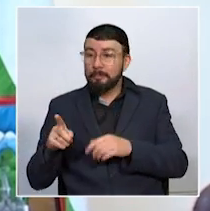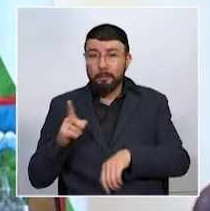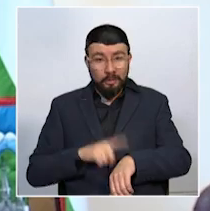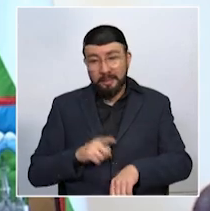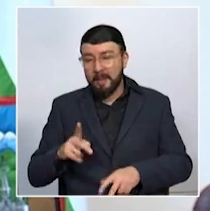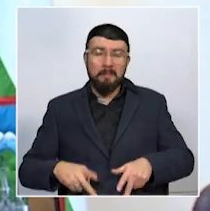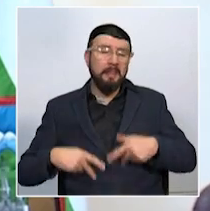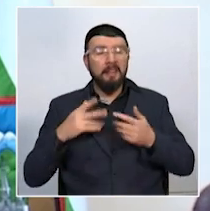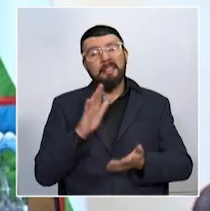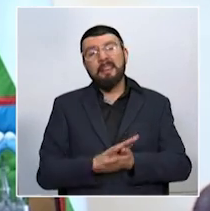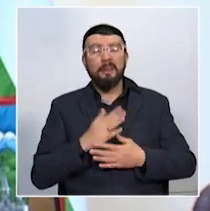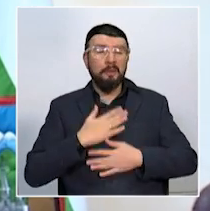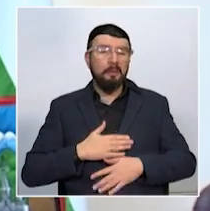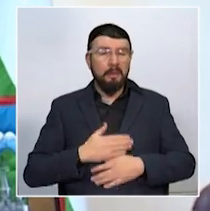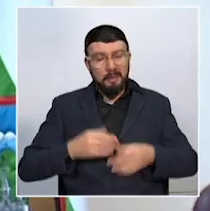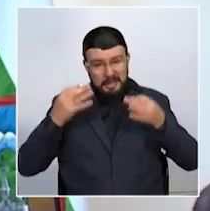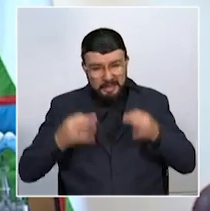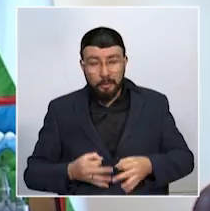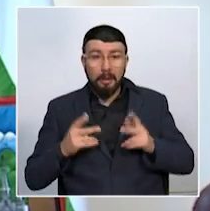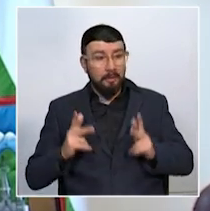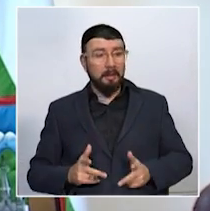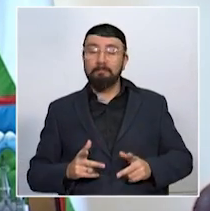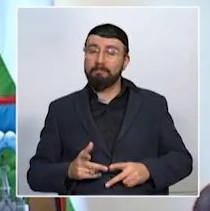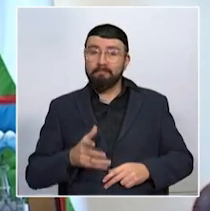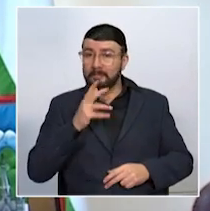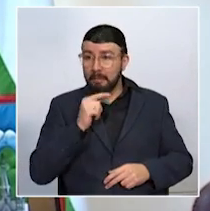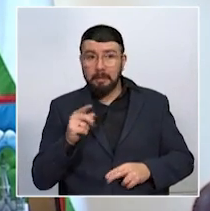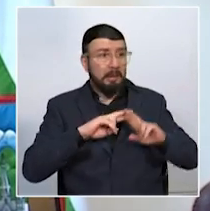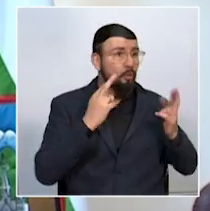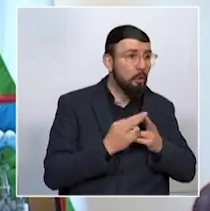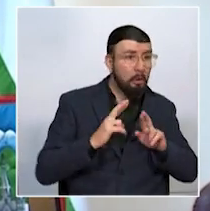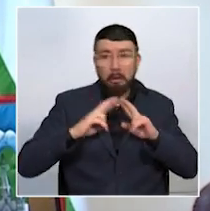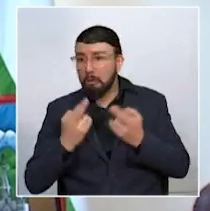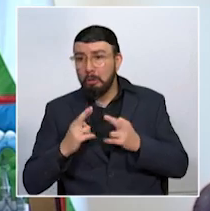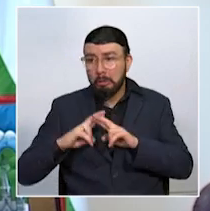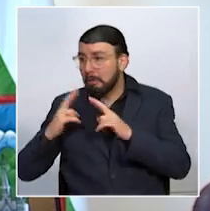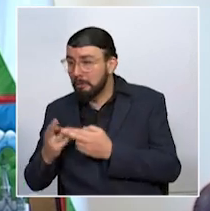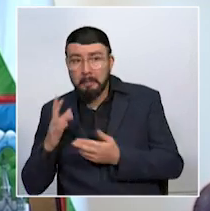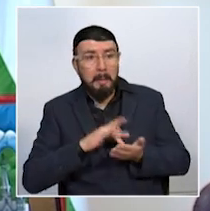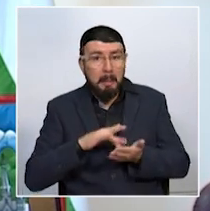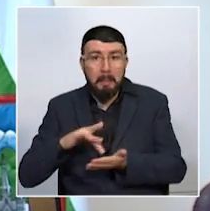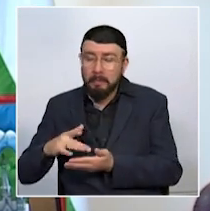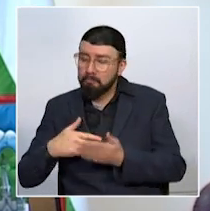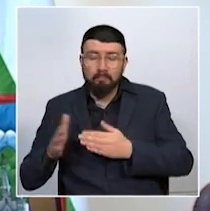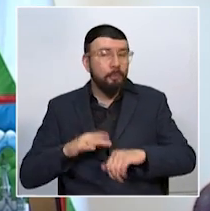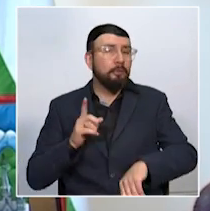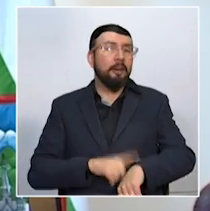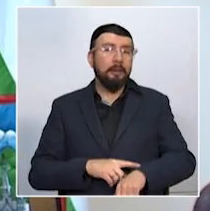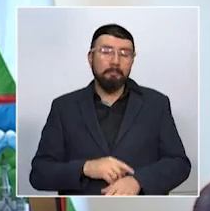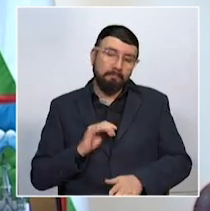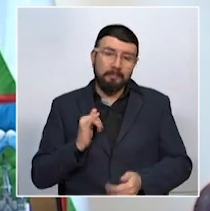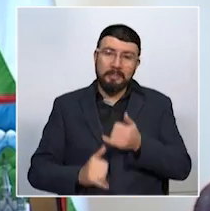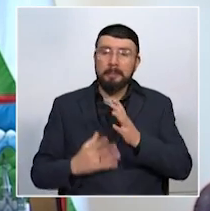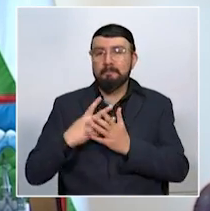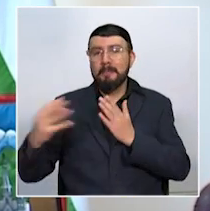vida asegurada en materia de descanso y esas reuniones, estas reuniones, una encima de otra, sin importar la hora. Nos dejamos entonces